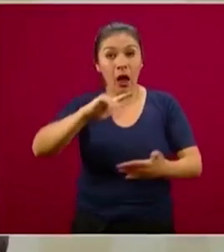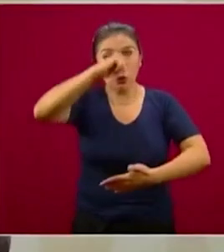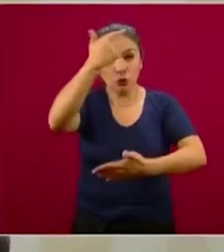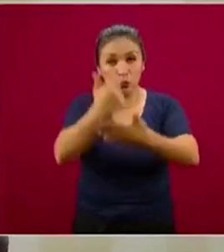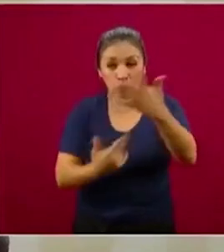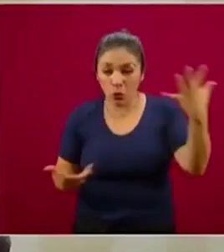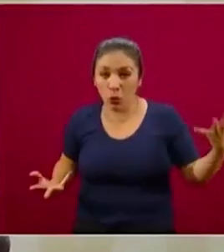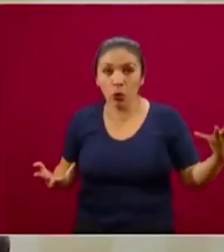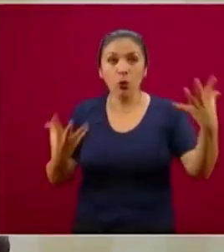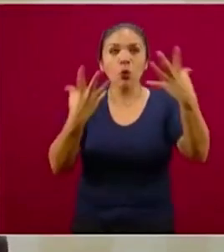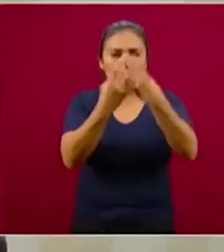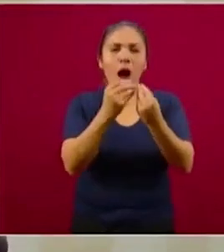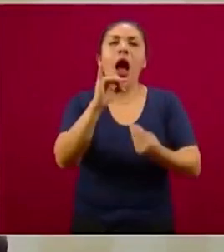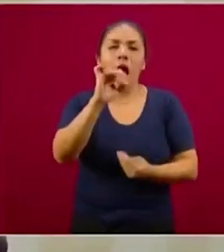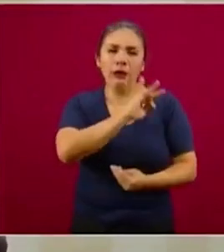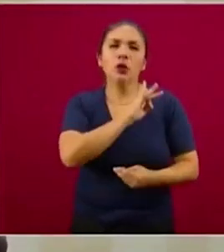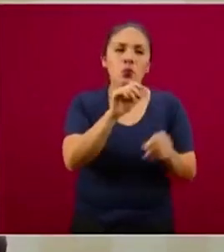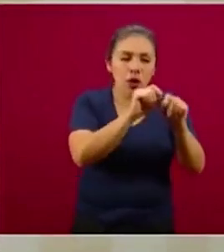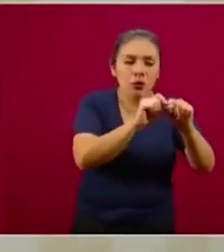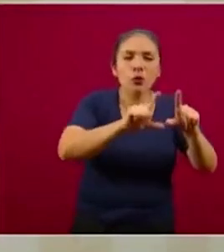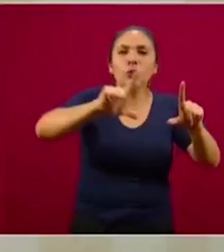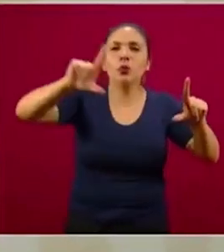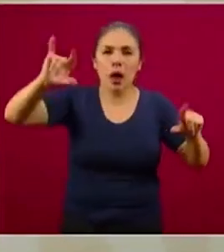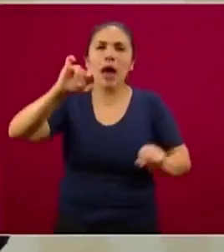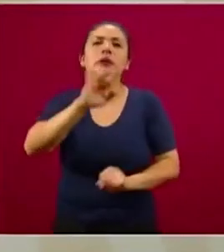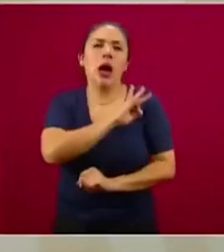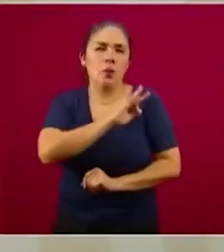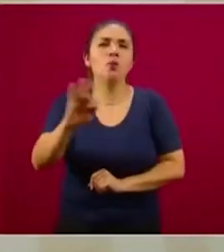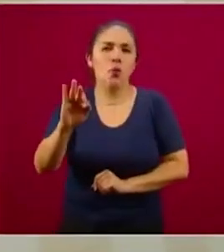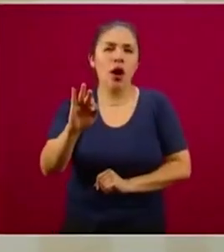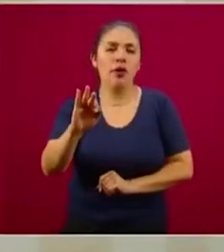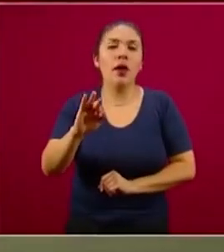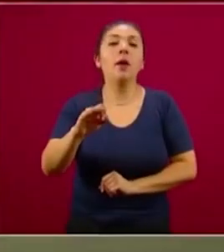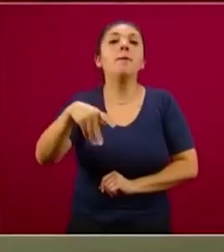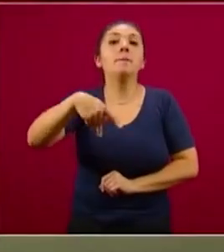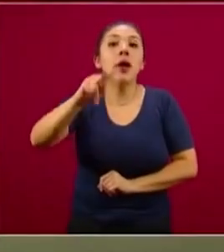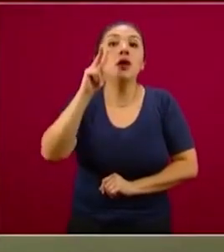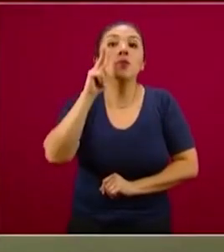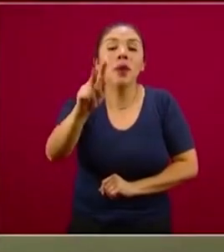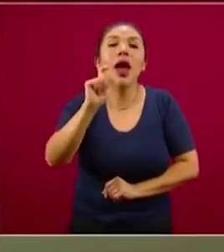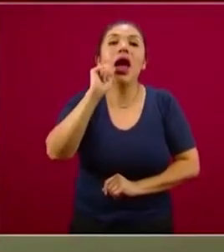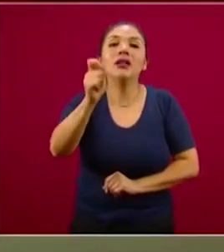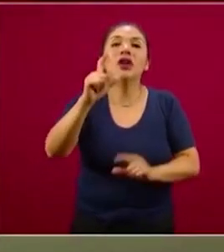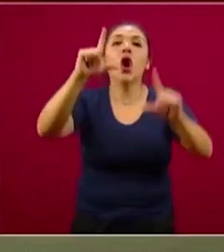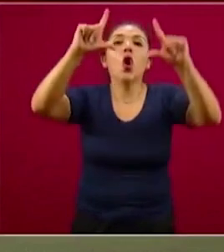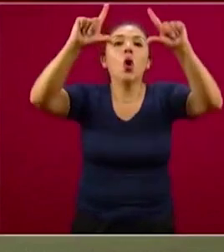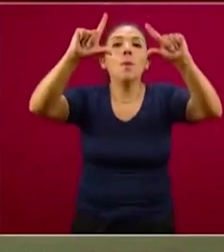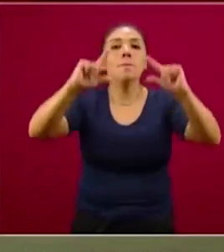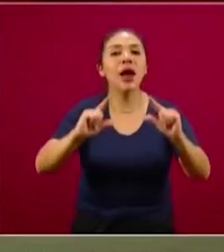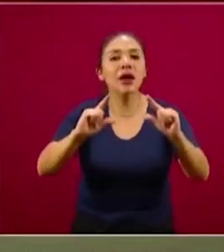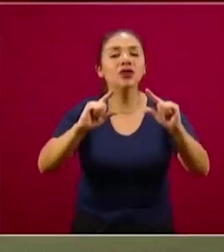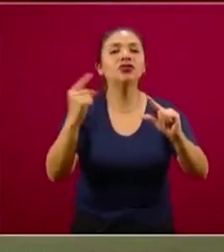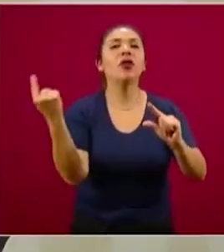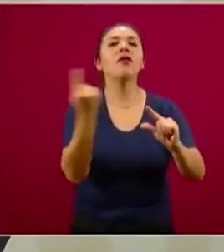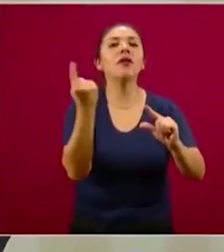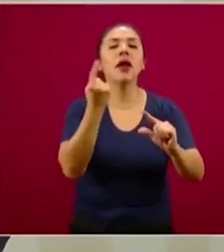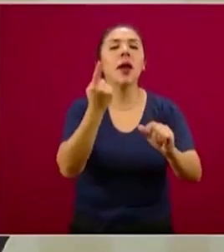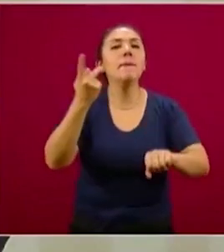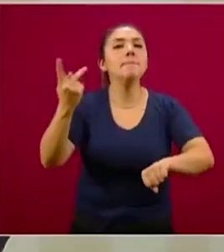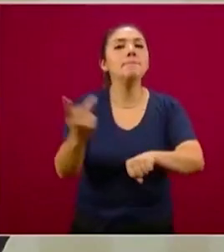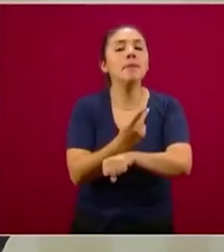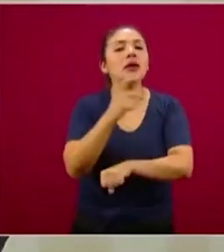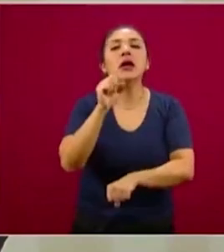podemos desde luego graficar la curva y la vamos a ver que va a estar mucho menor que lo que hubiera ocurrido sin